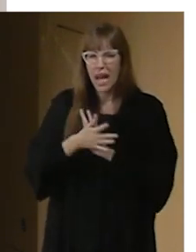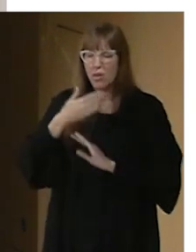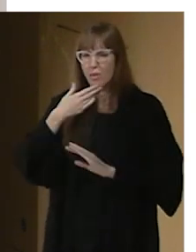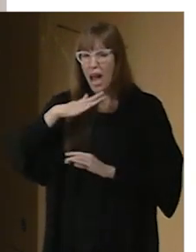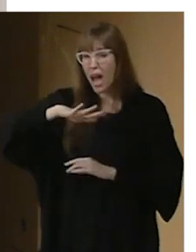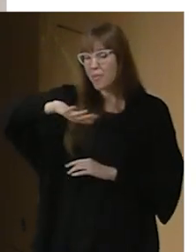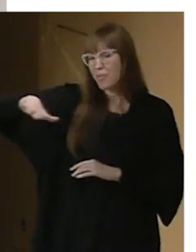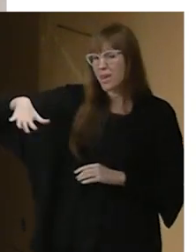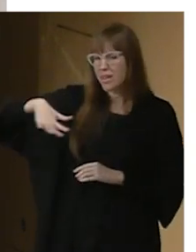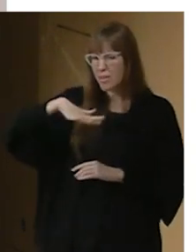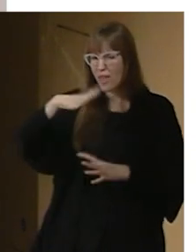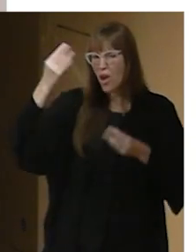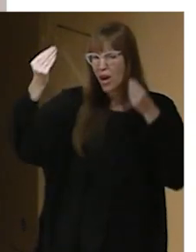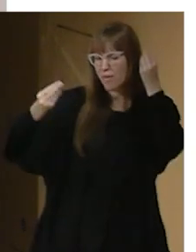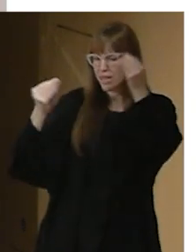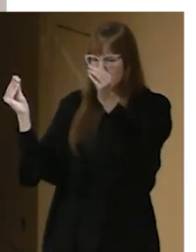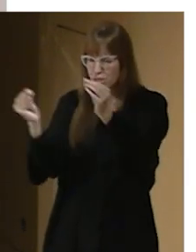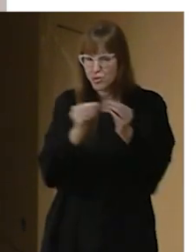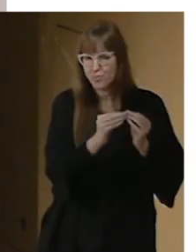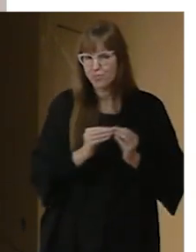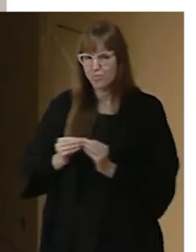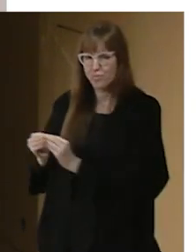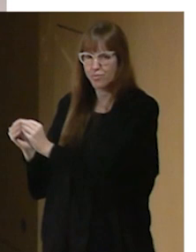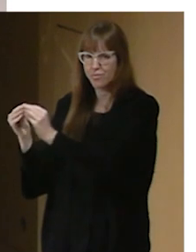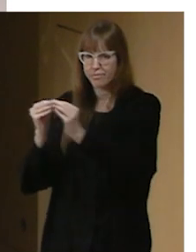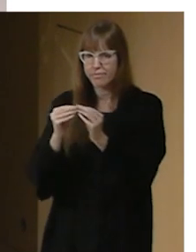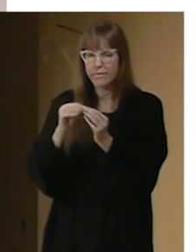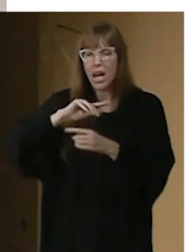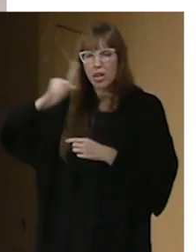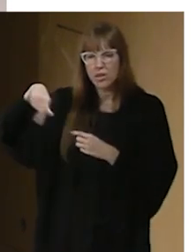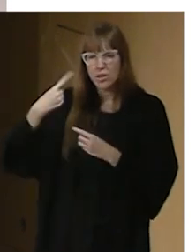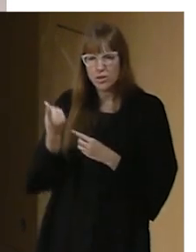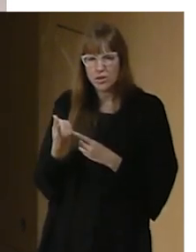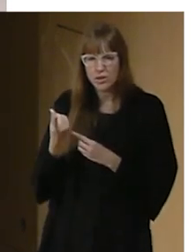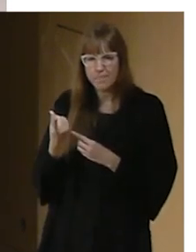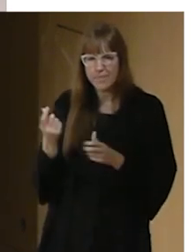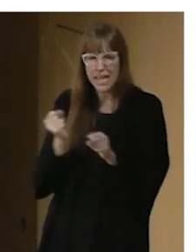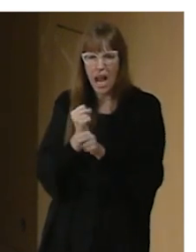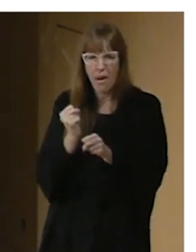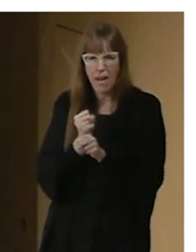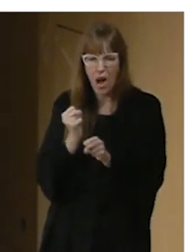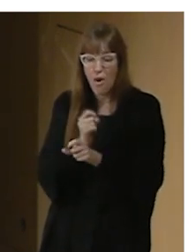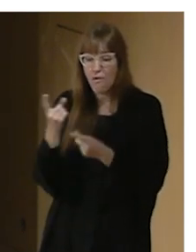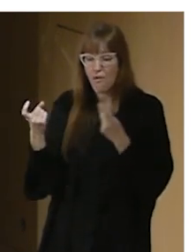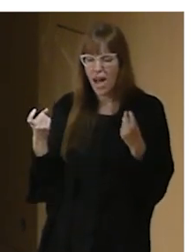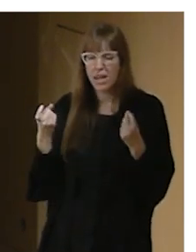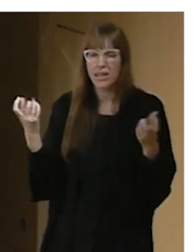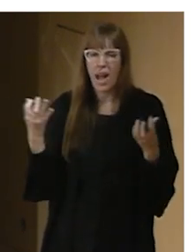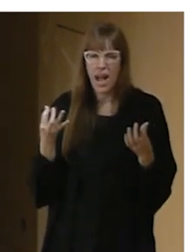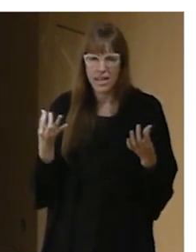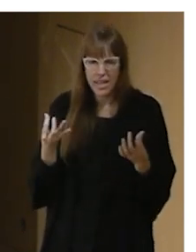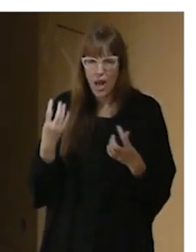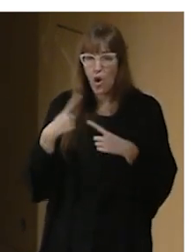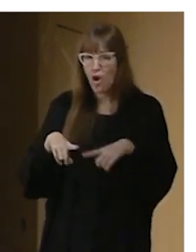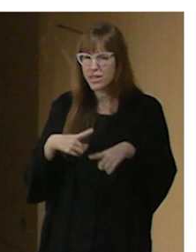preguntarnos cuáles son las cuestiones que nos quedan por hacer que tristemente son muchas pero al mismo